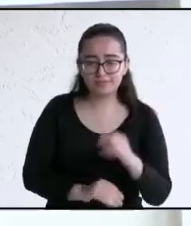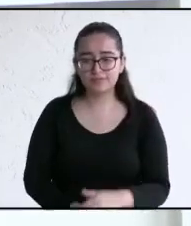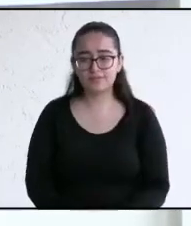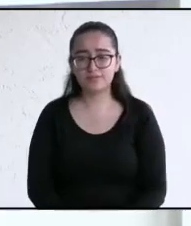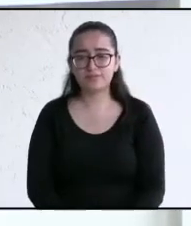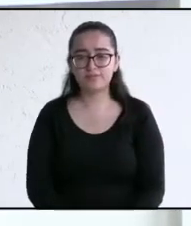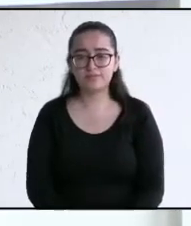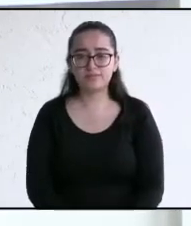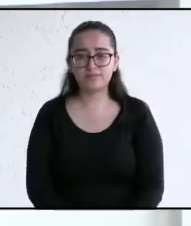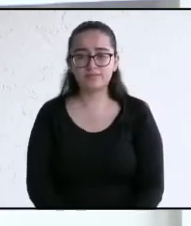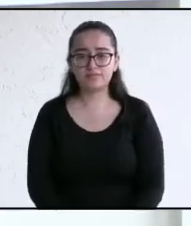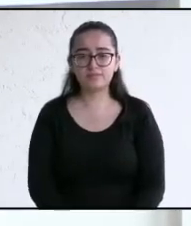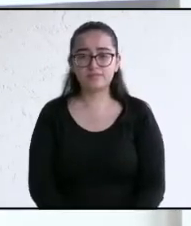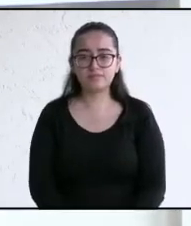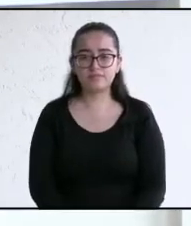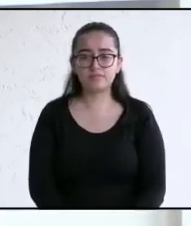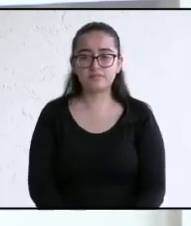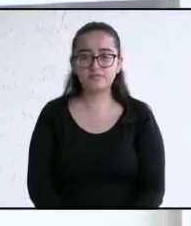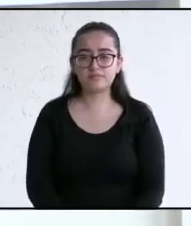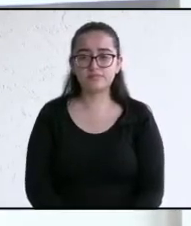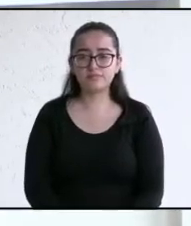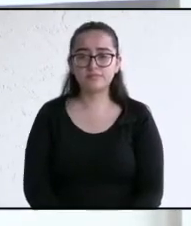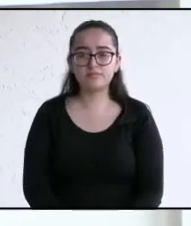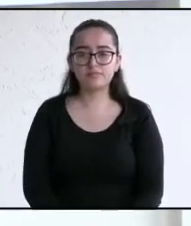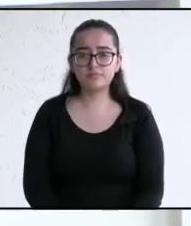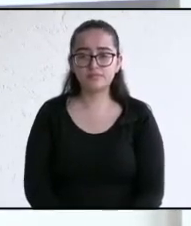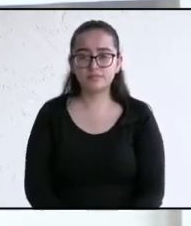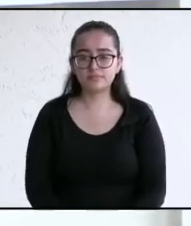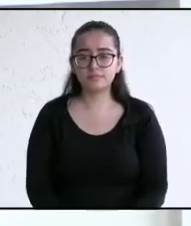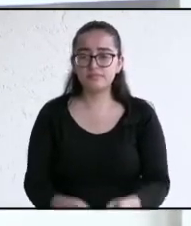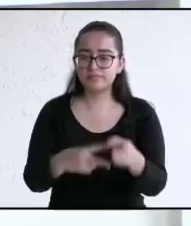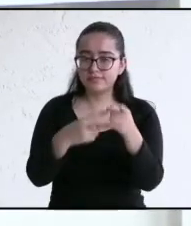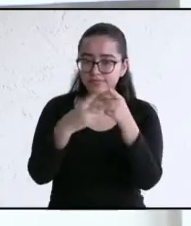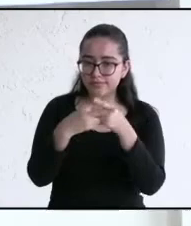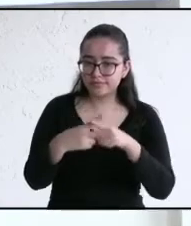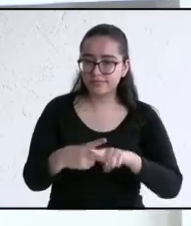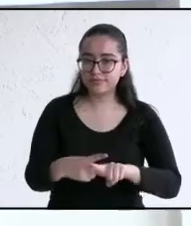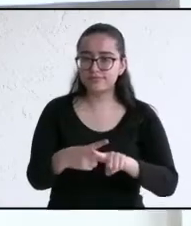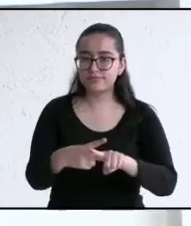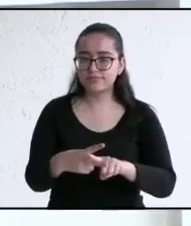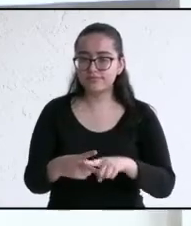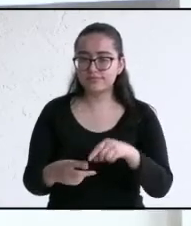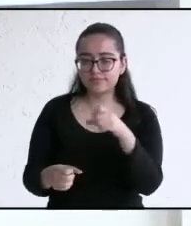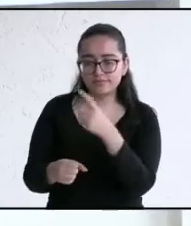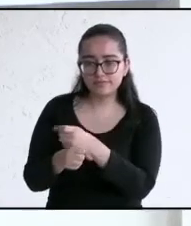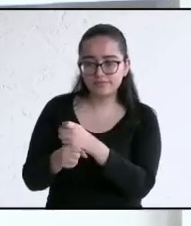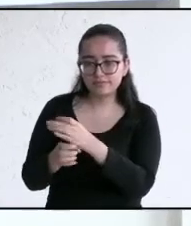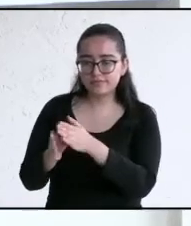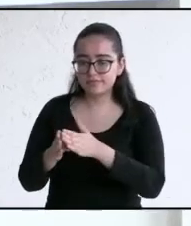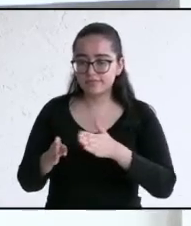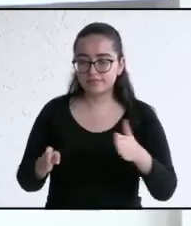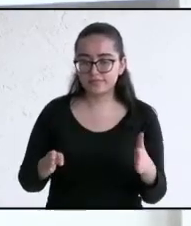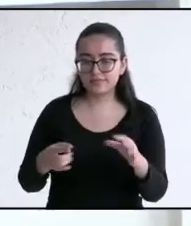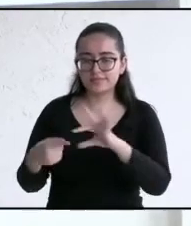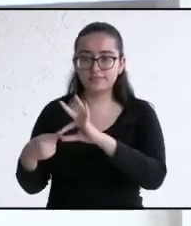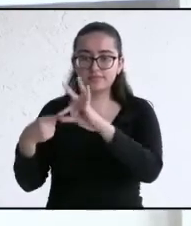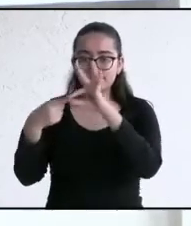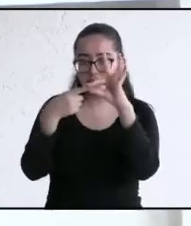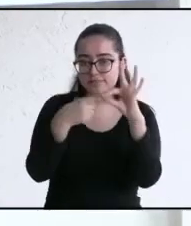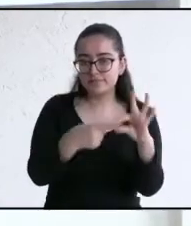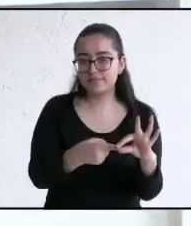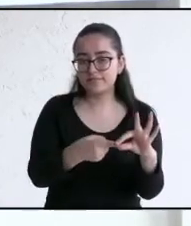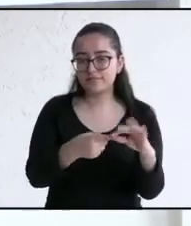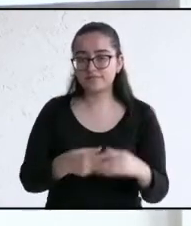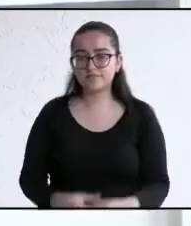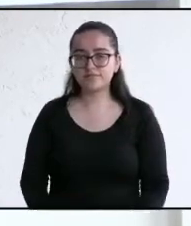celulares o alarmas. Dicho esto, iniciamos con la primera ronda de presentación. En esta ronda de